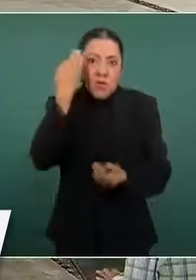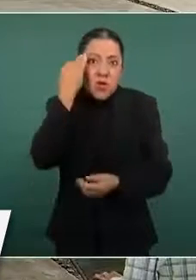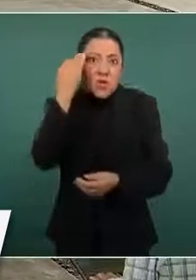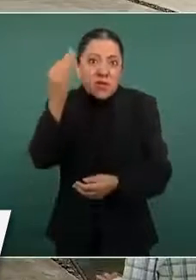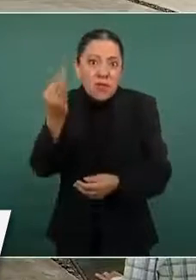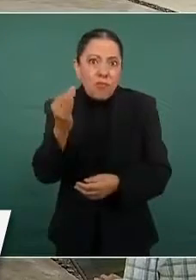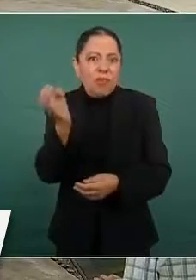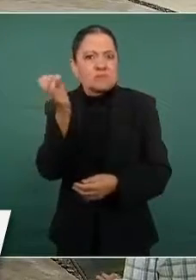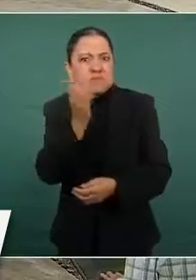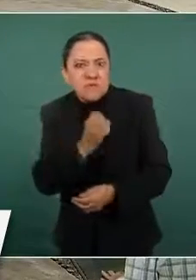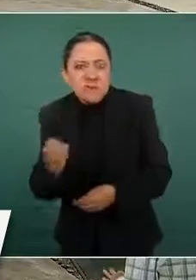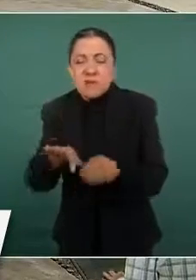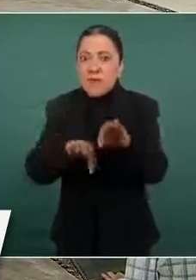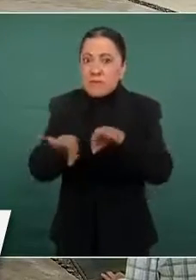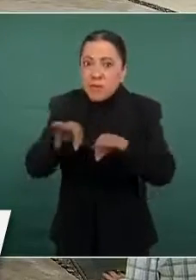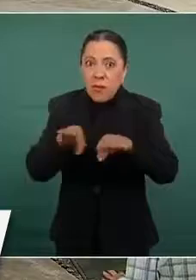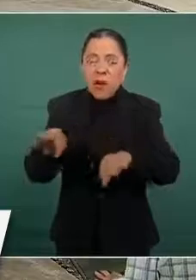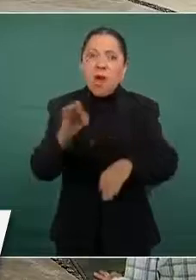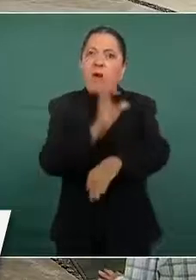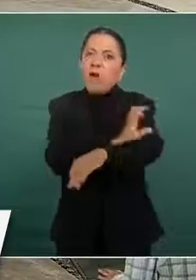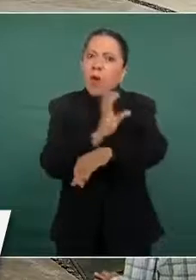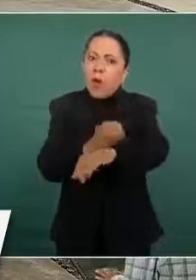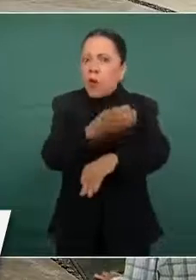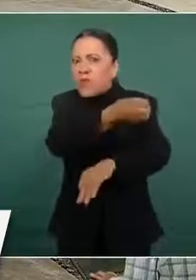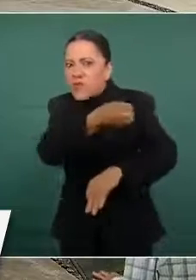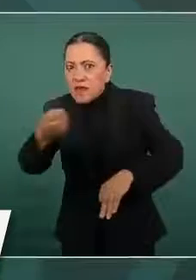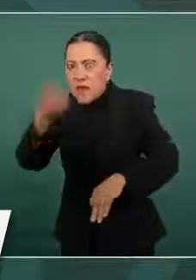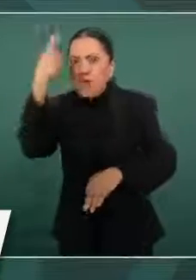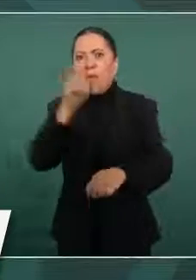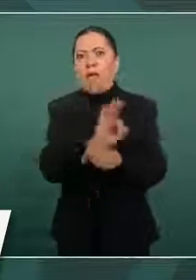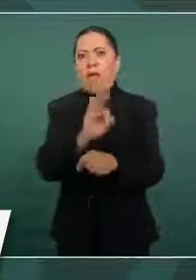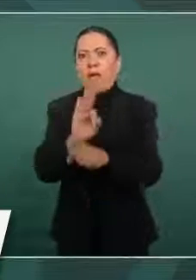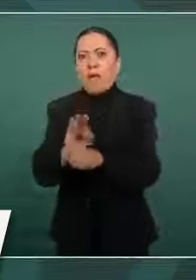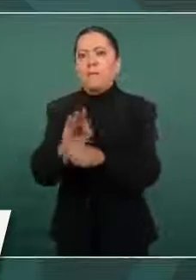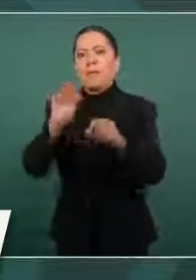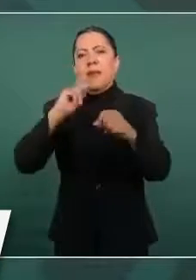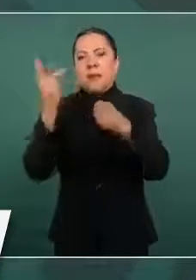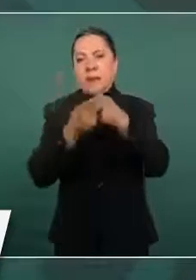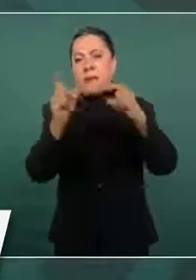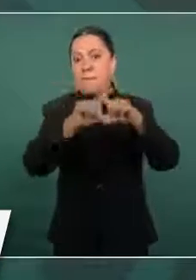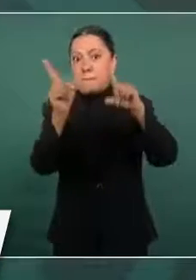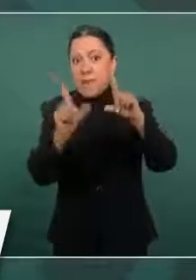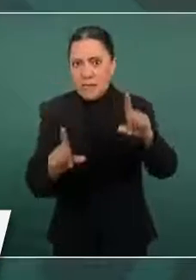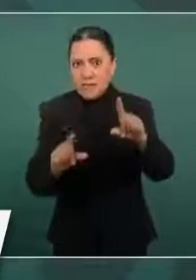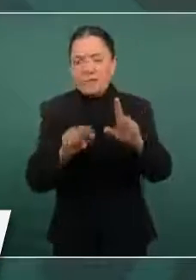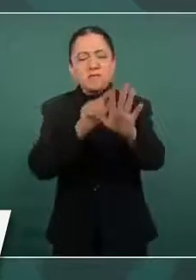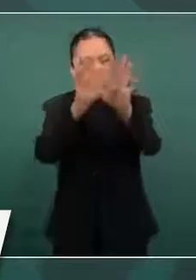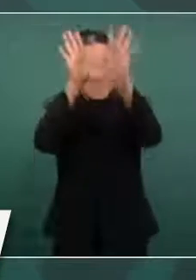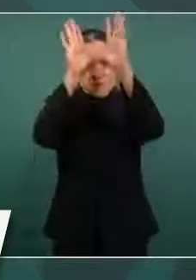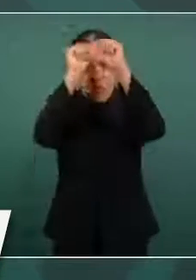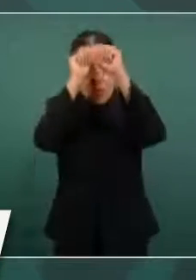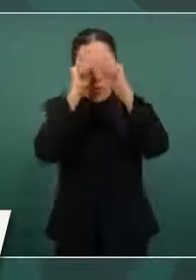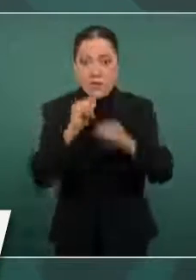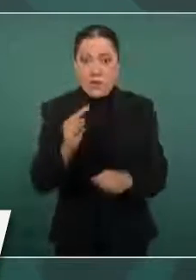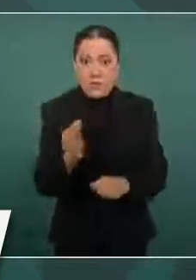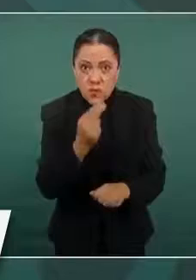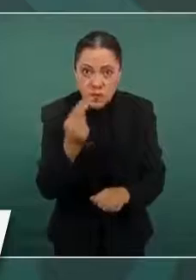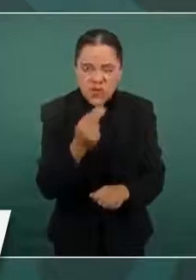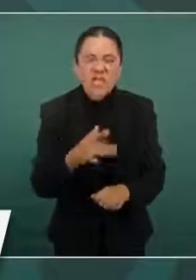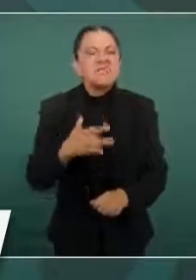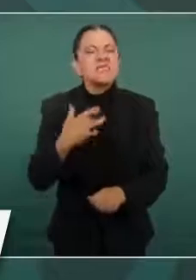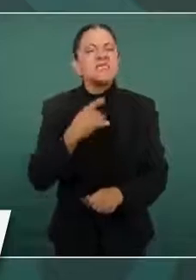por el bien del país. Coincidimos con usted en el sentido de que las